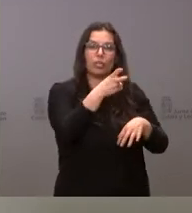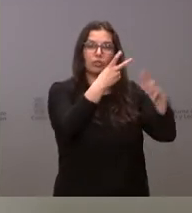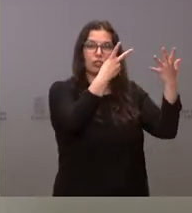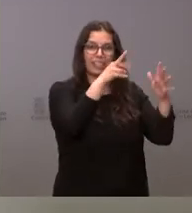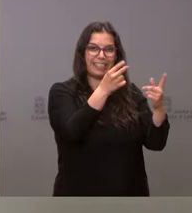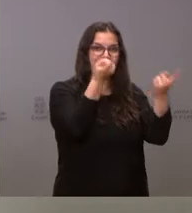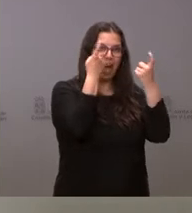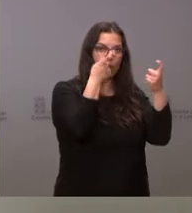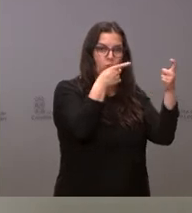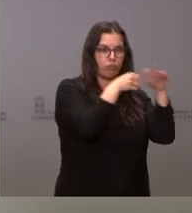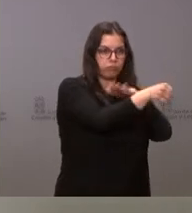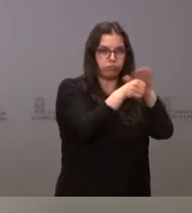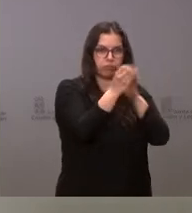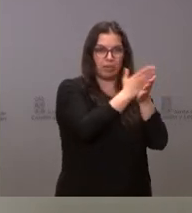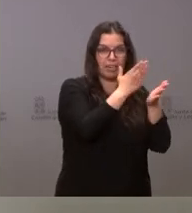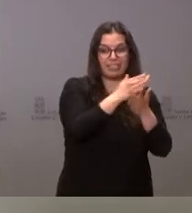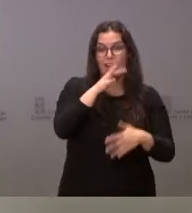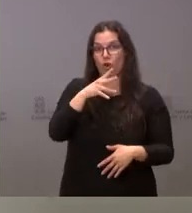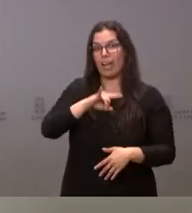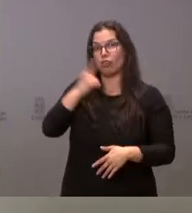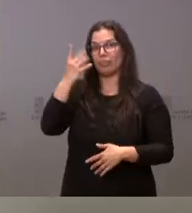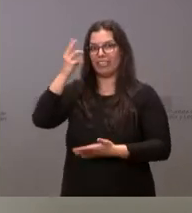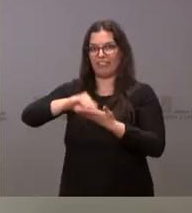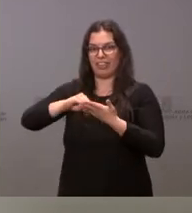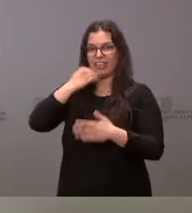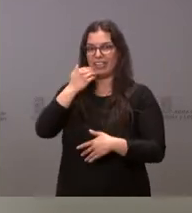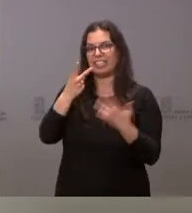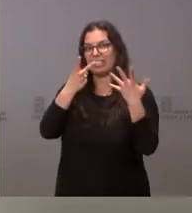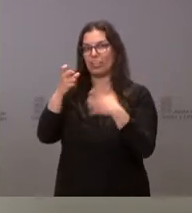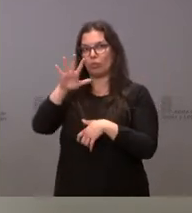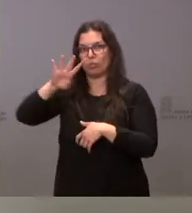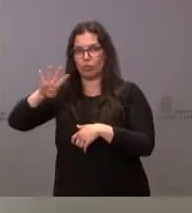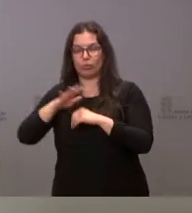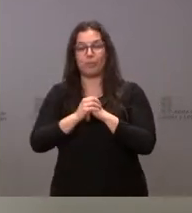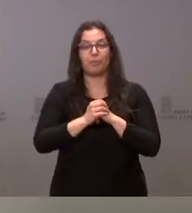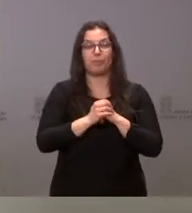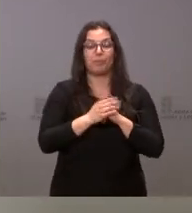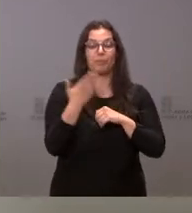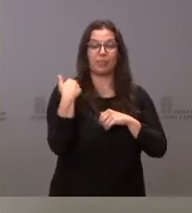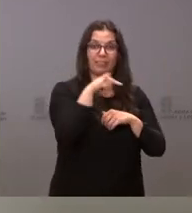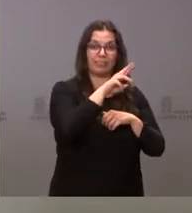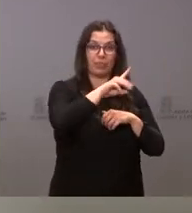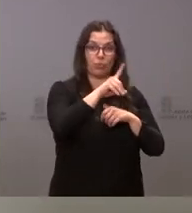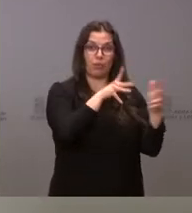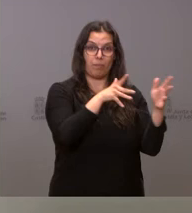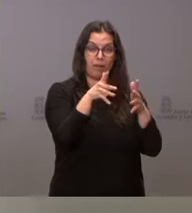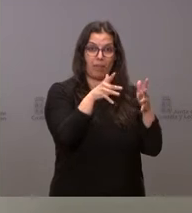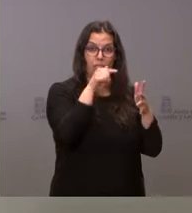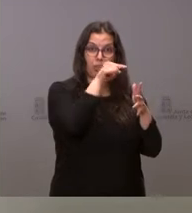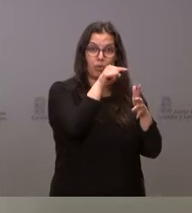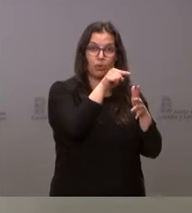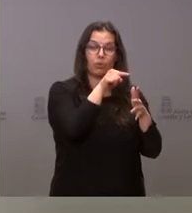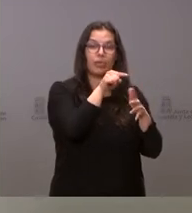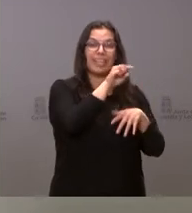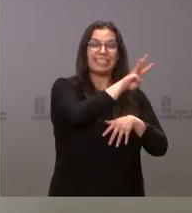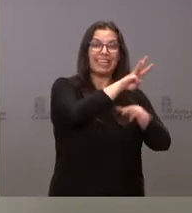alumnos, hoy tenemos casi el triple, 754. Y teníamos 38